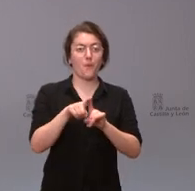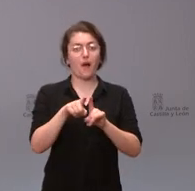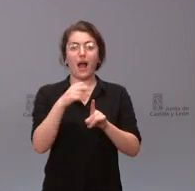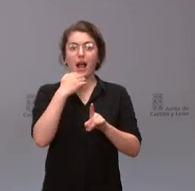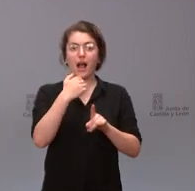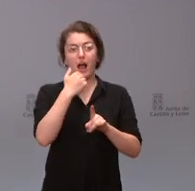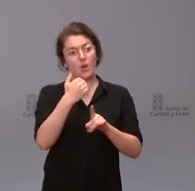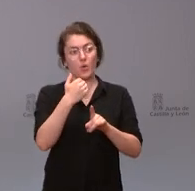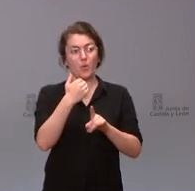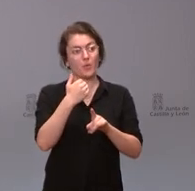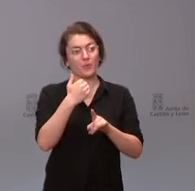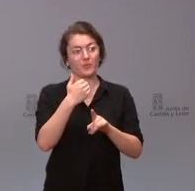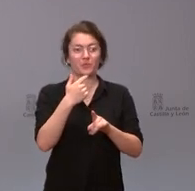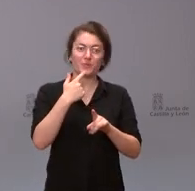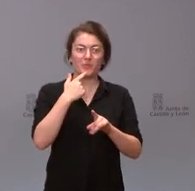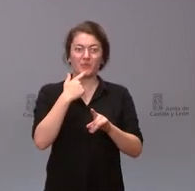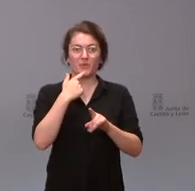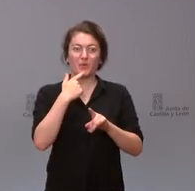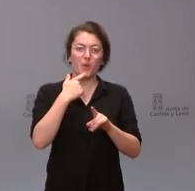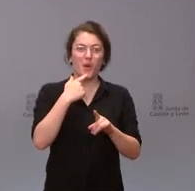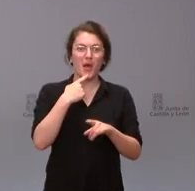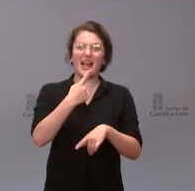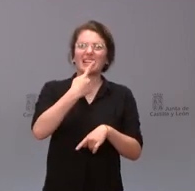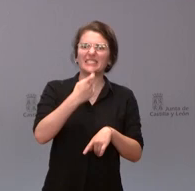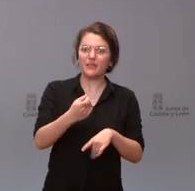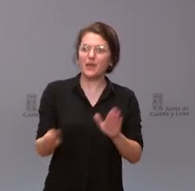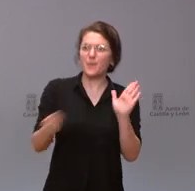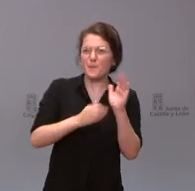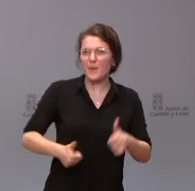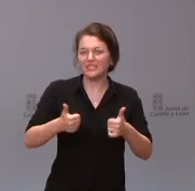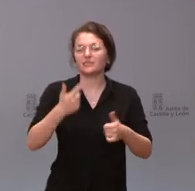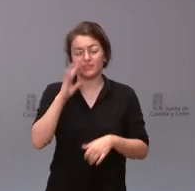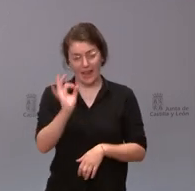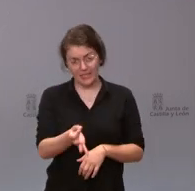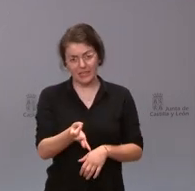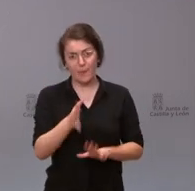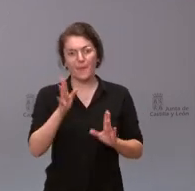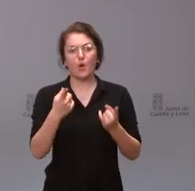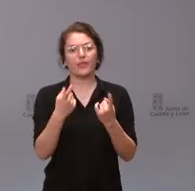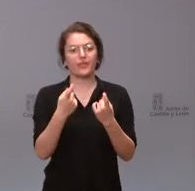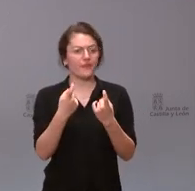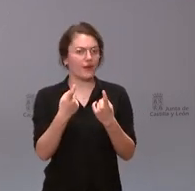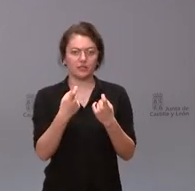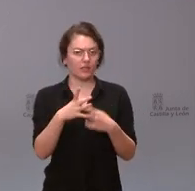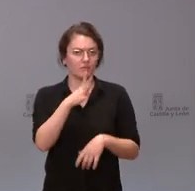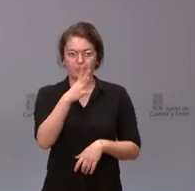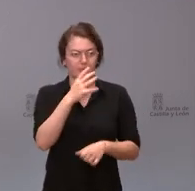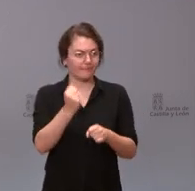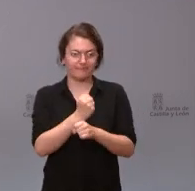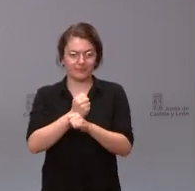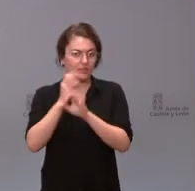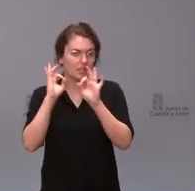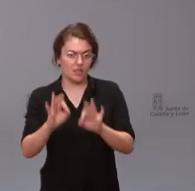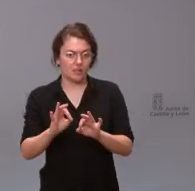a las dificultades ordinarias pues sí lo es lo que pasa es que es una cosa necesaria desde el punto de vista del trabajo que los